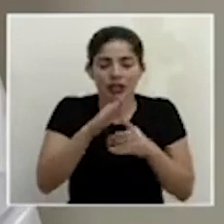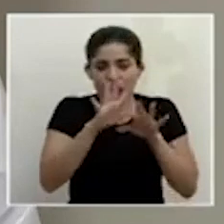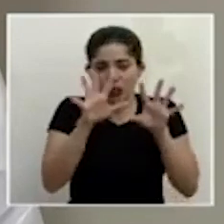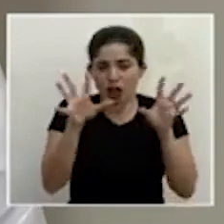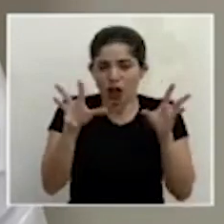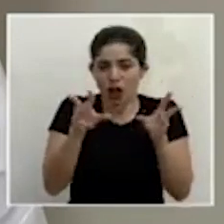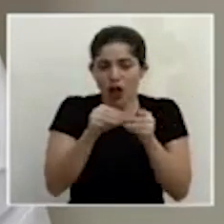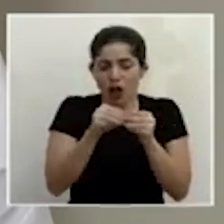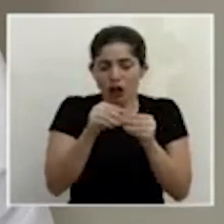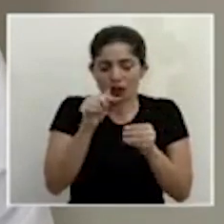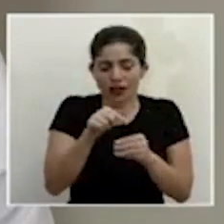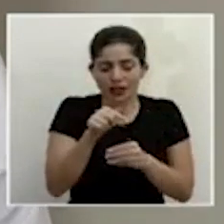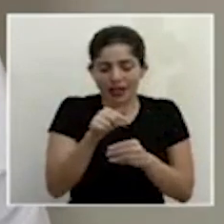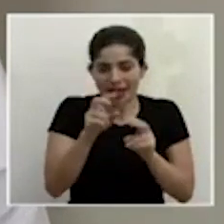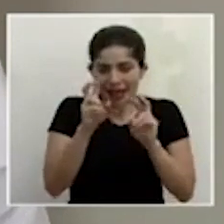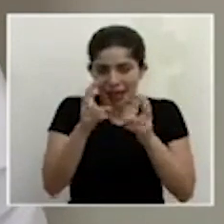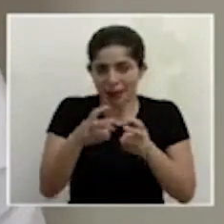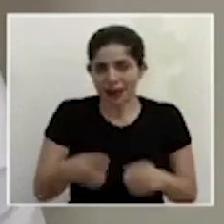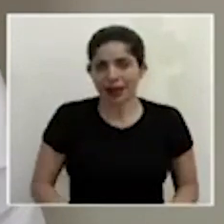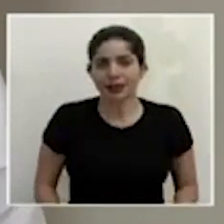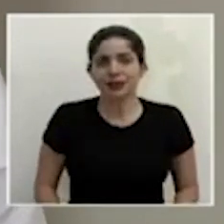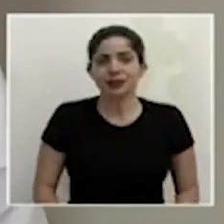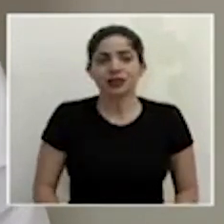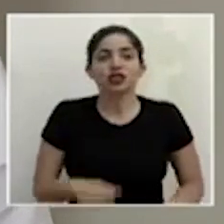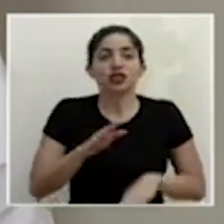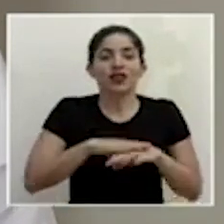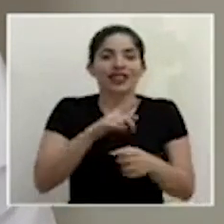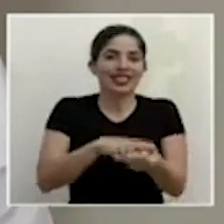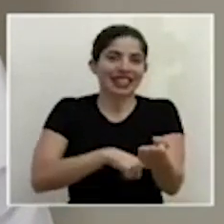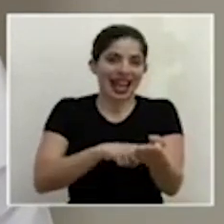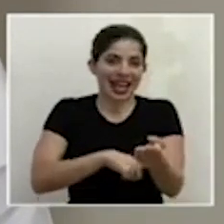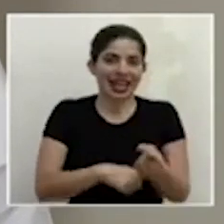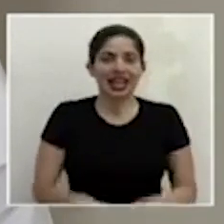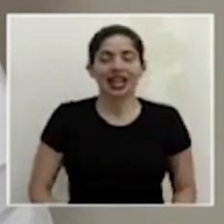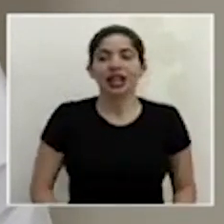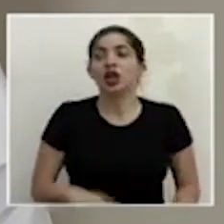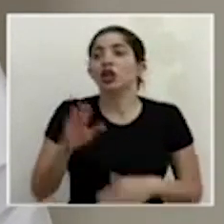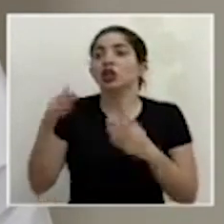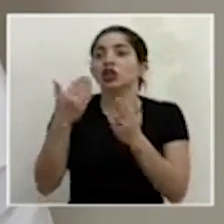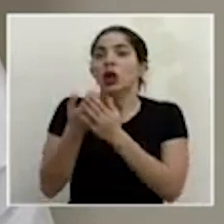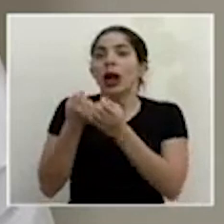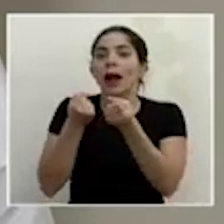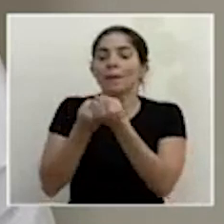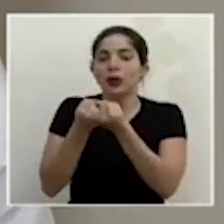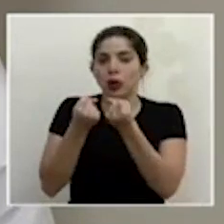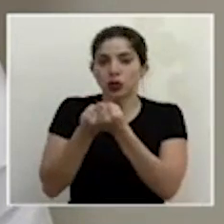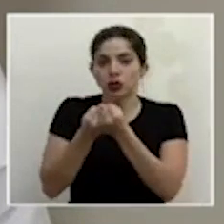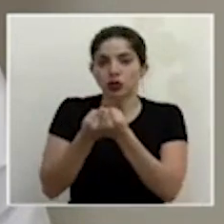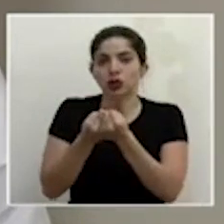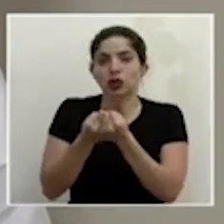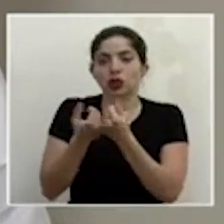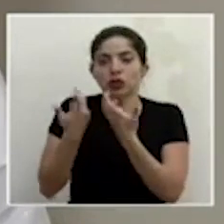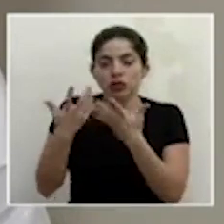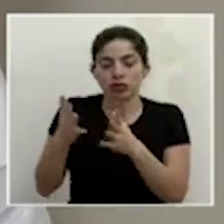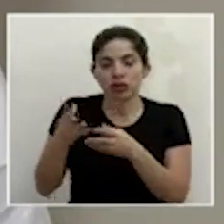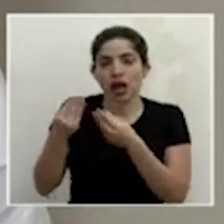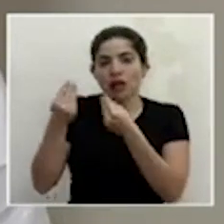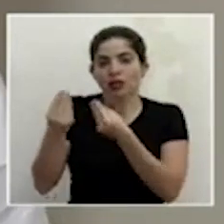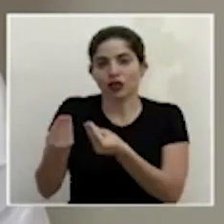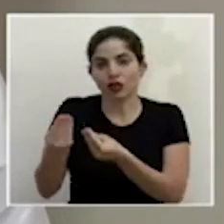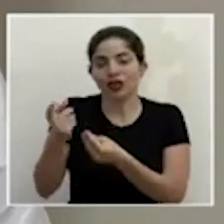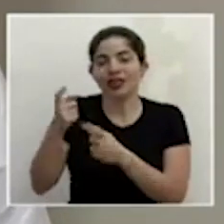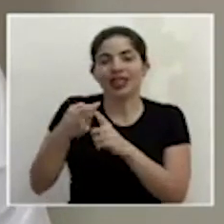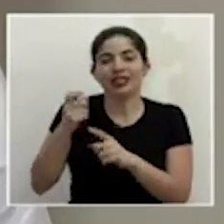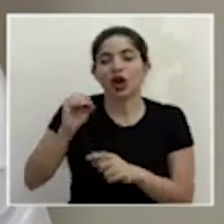este de todo este tema de la sangre todo el apoyo que le ha venido dando desde la sede